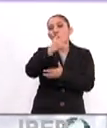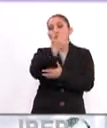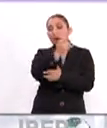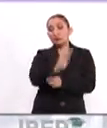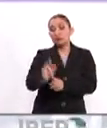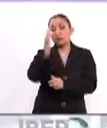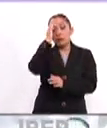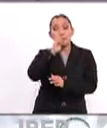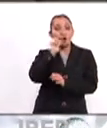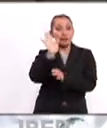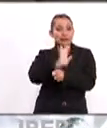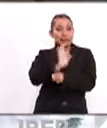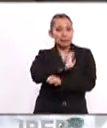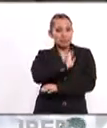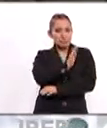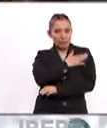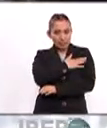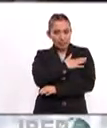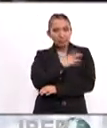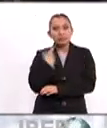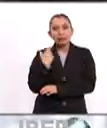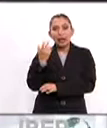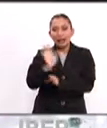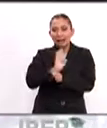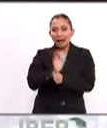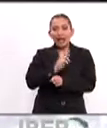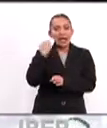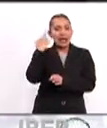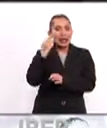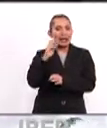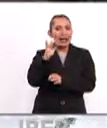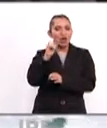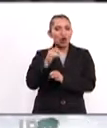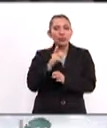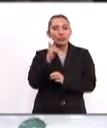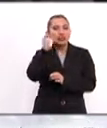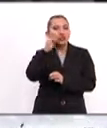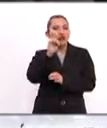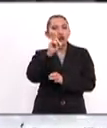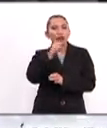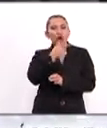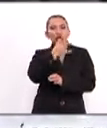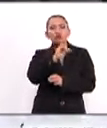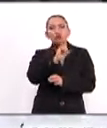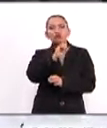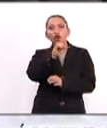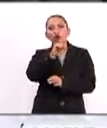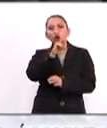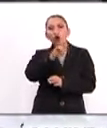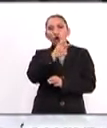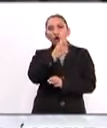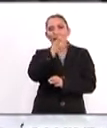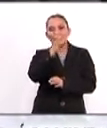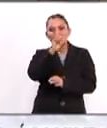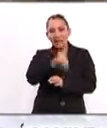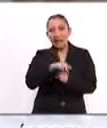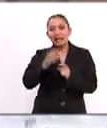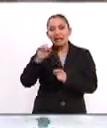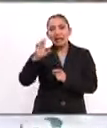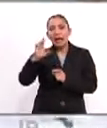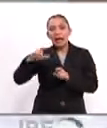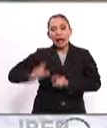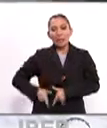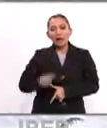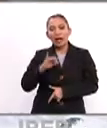reconocen lo mejor del cine español. Las cintas El Reino del director Rodrigo Zorogoyen y